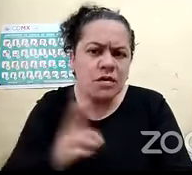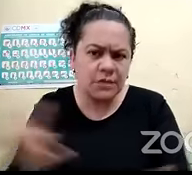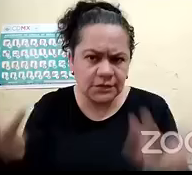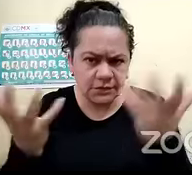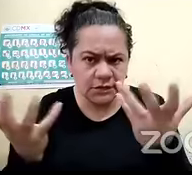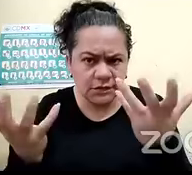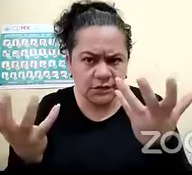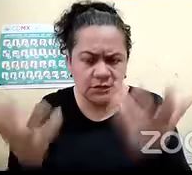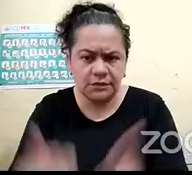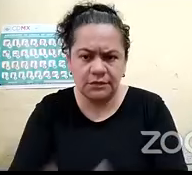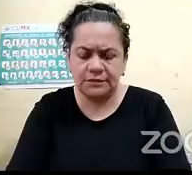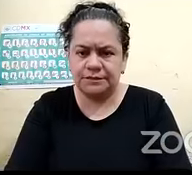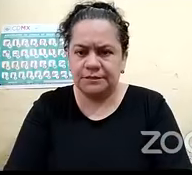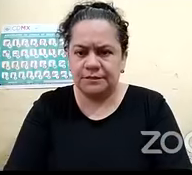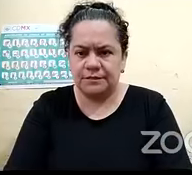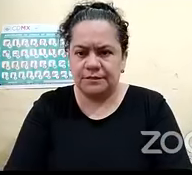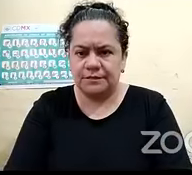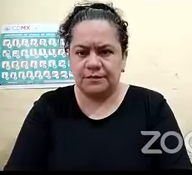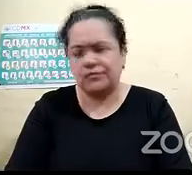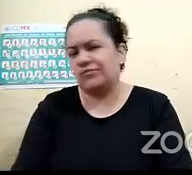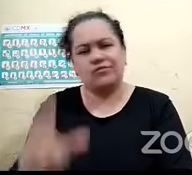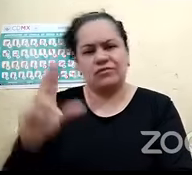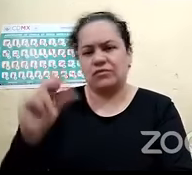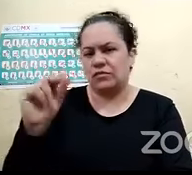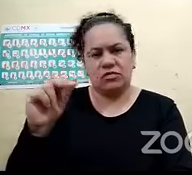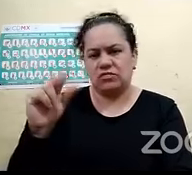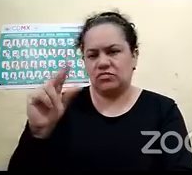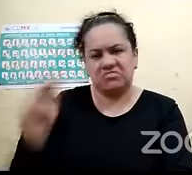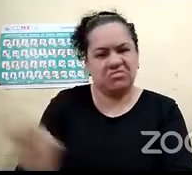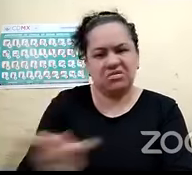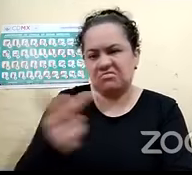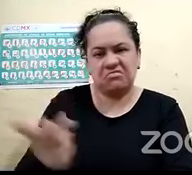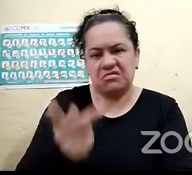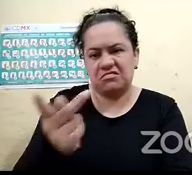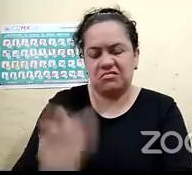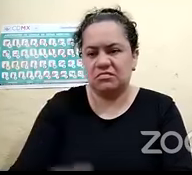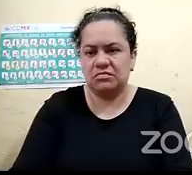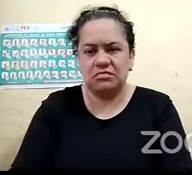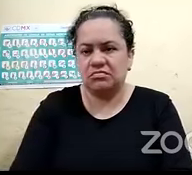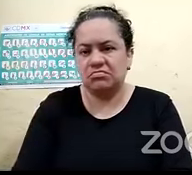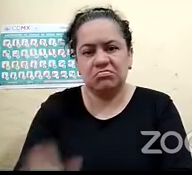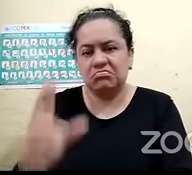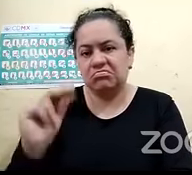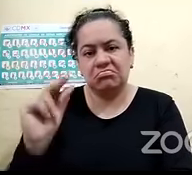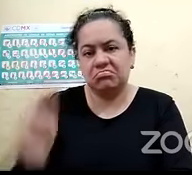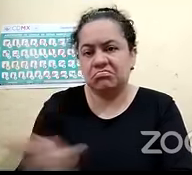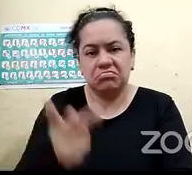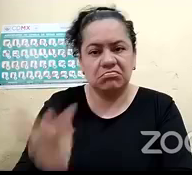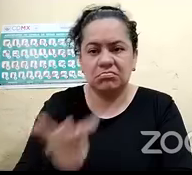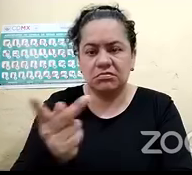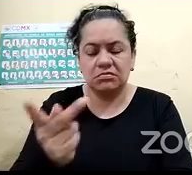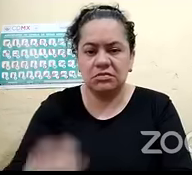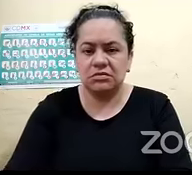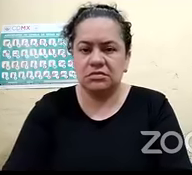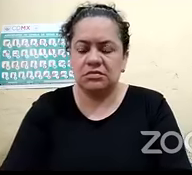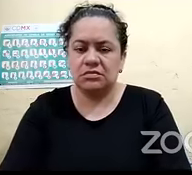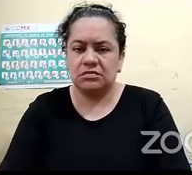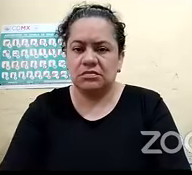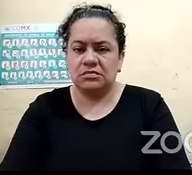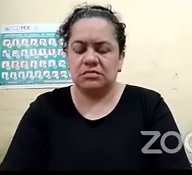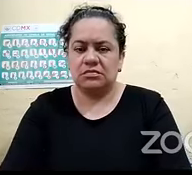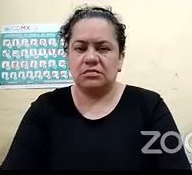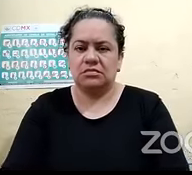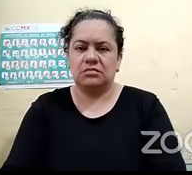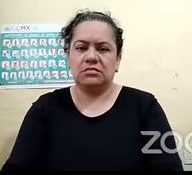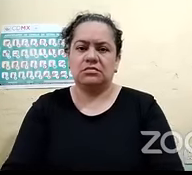toca hacer esto no no me convocaron ok aunque bueno que te